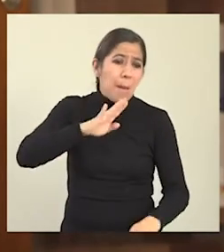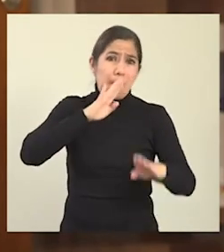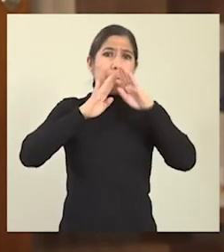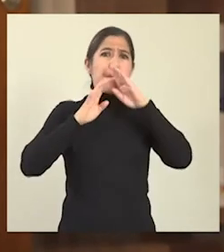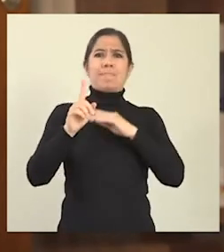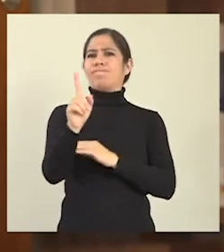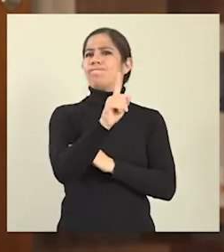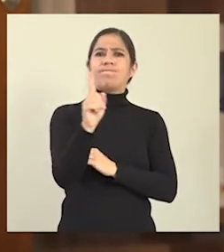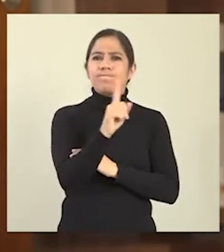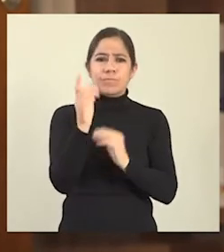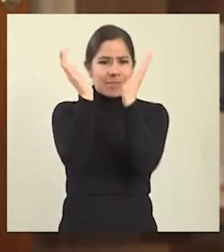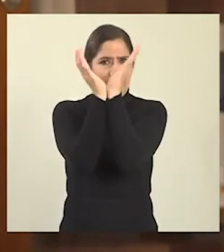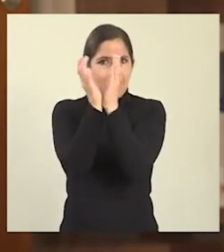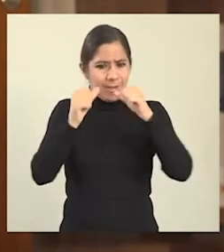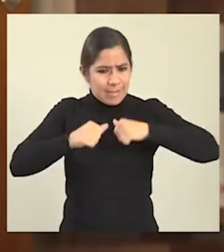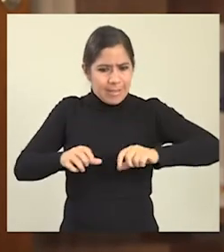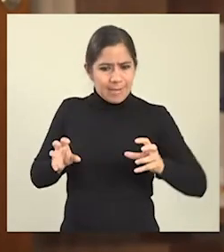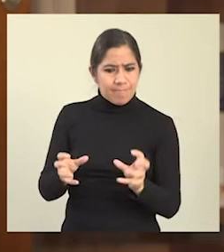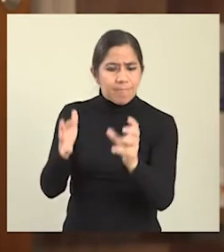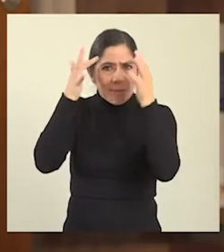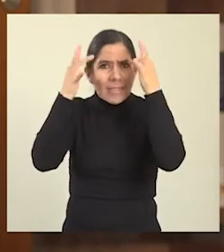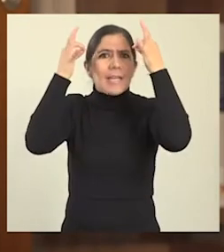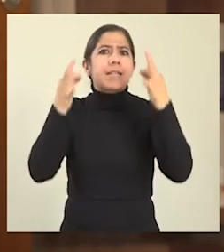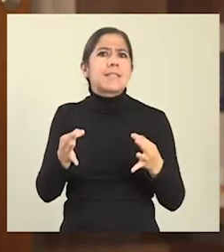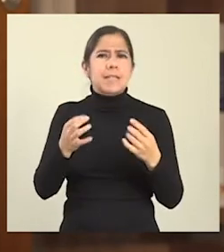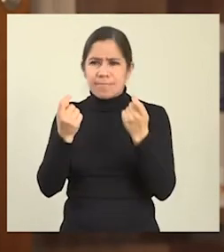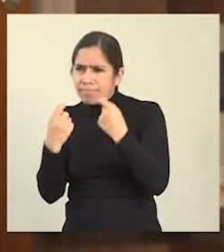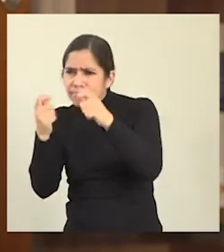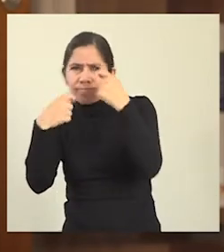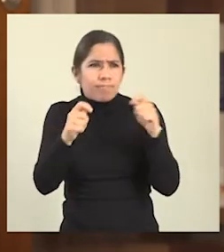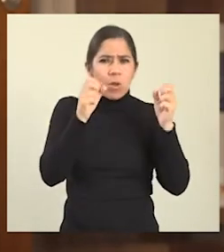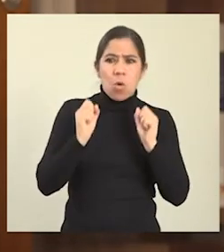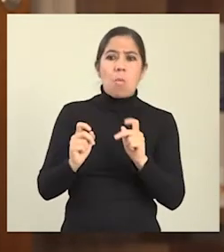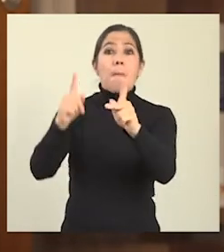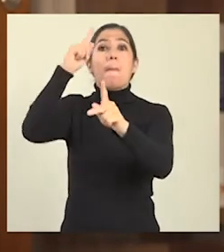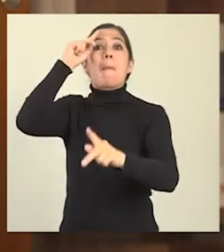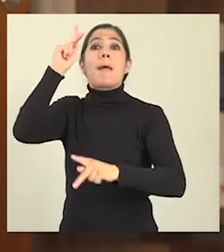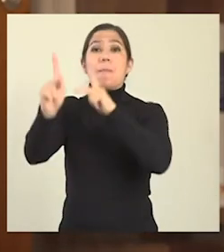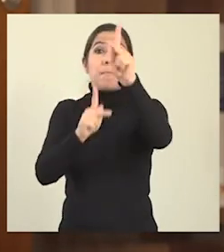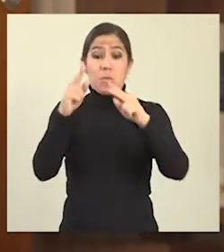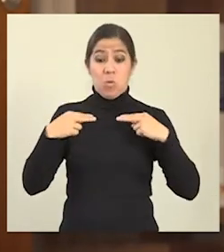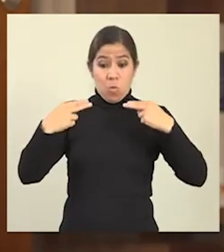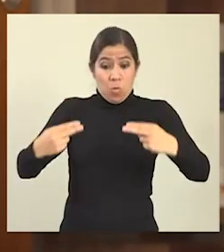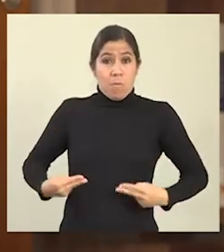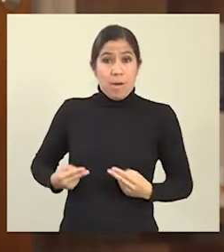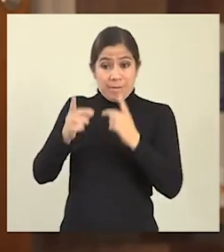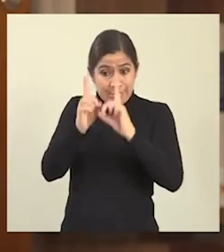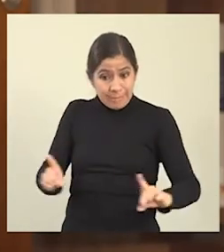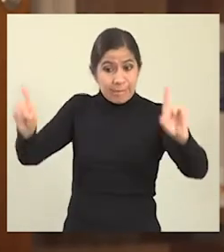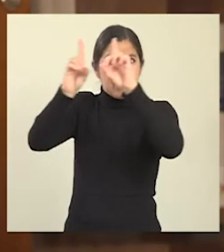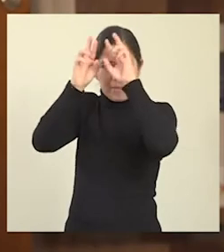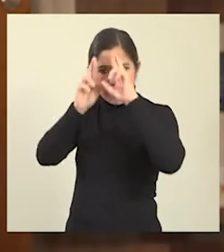Defensoría del Pueblo gracias a la capacidad de gestión y definición, encontrando la oportunidad para que la dignidad humana